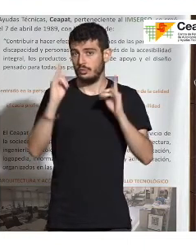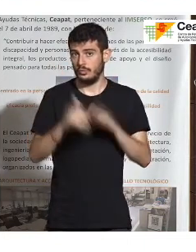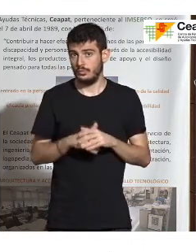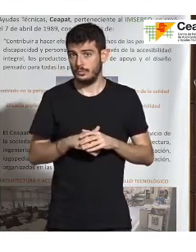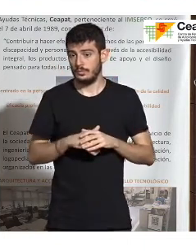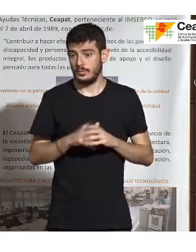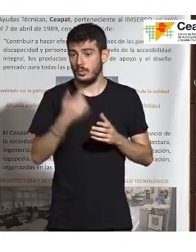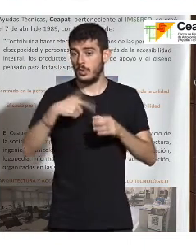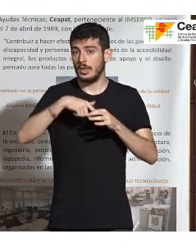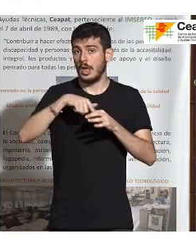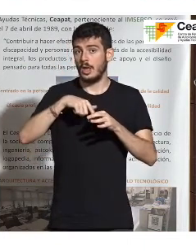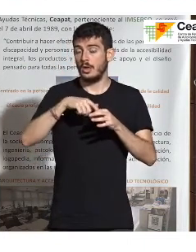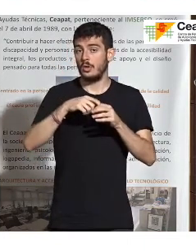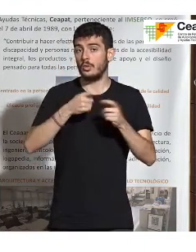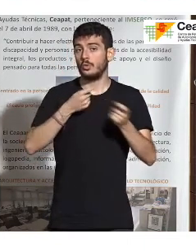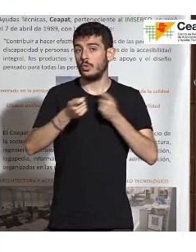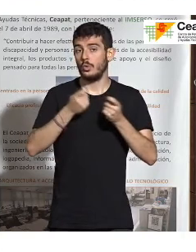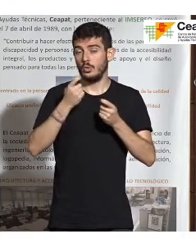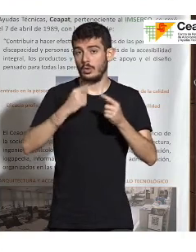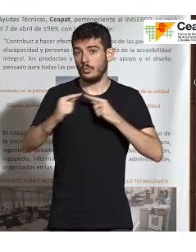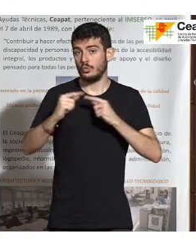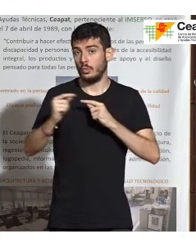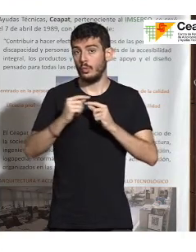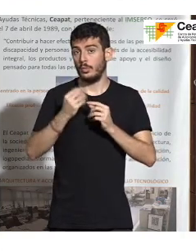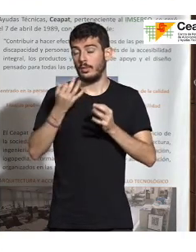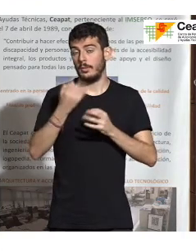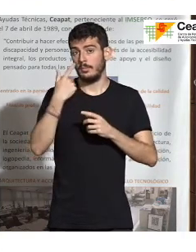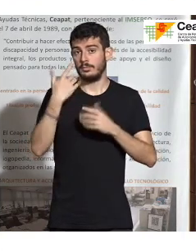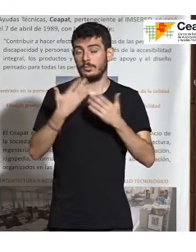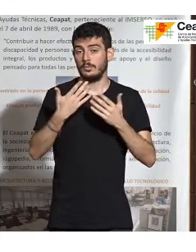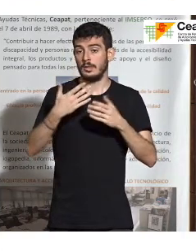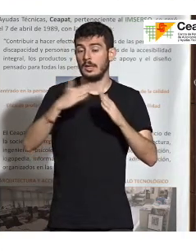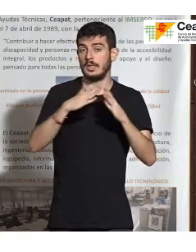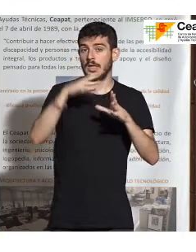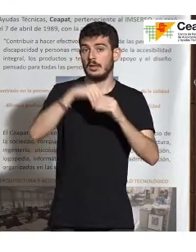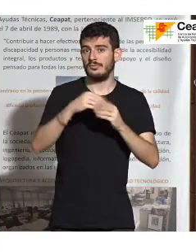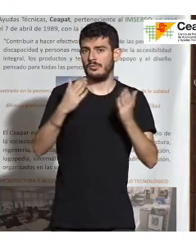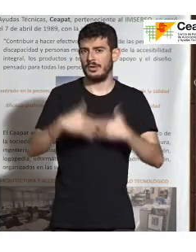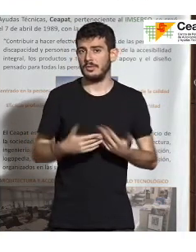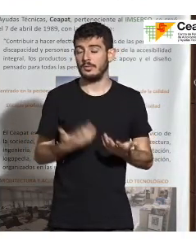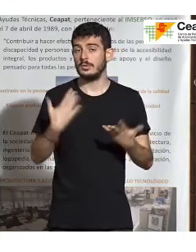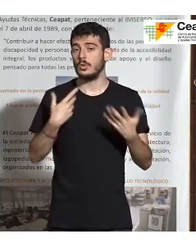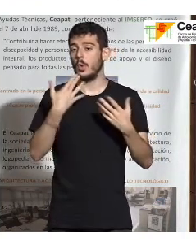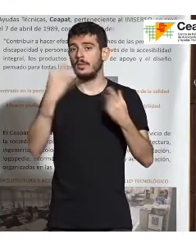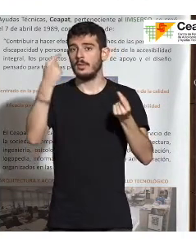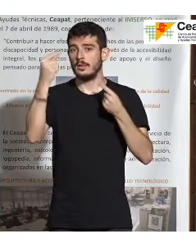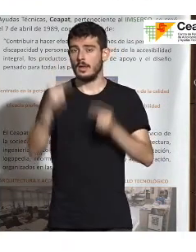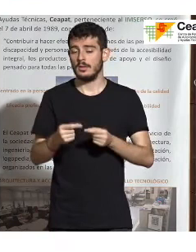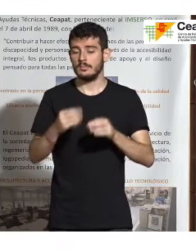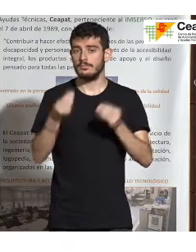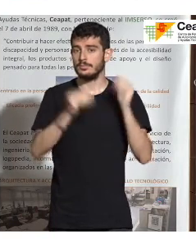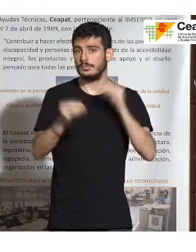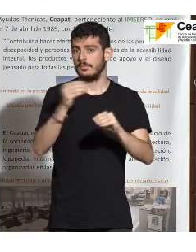no es la unidad de control remoto, porque no tiene esa capacidad, pero sí es la unidad domiciliaria. Es hemos ido añadiendo matices como para que la tecnología sea